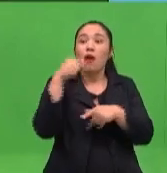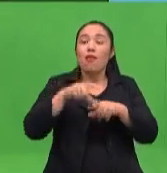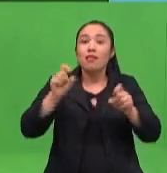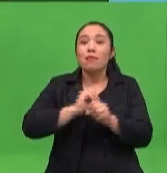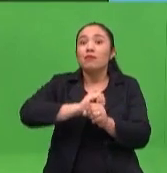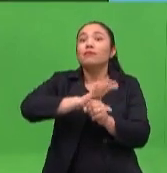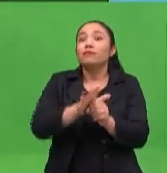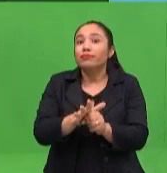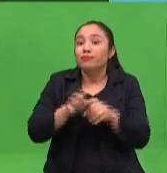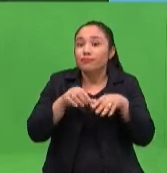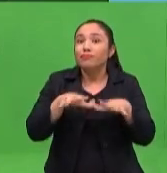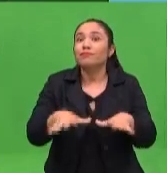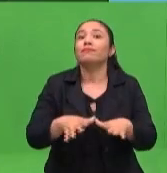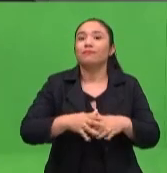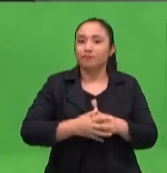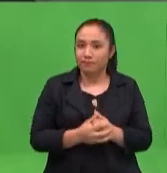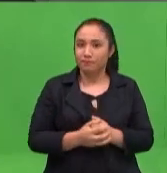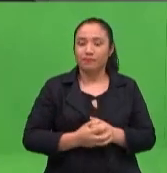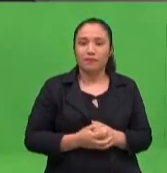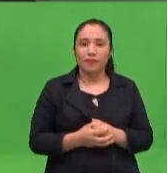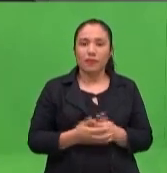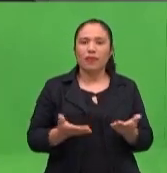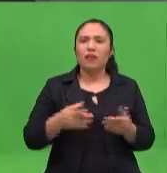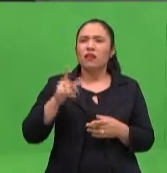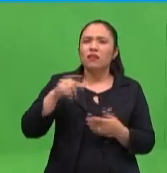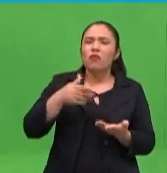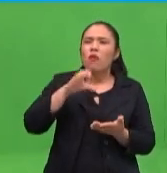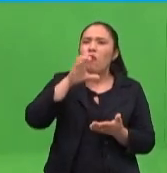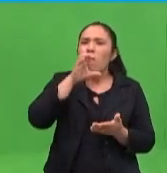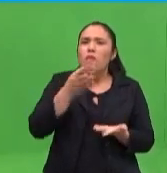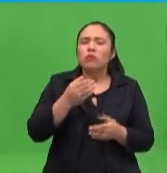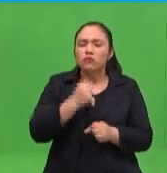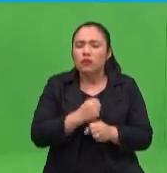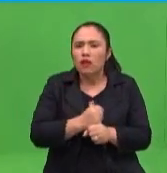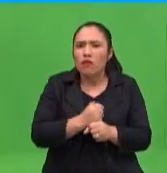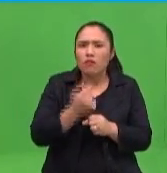de pandemia. ¿Cómo abordamos la construcción positiva?